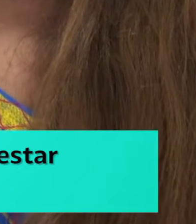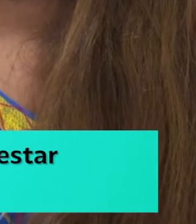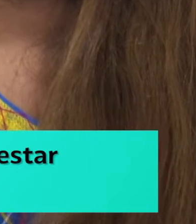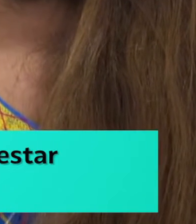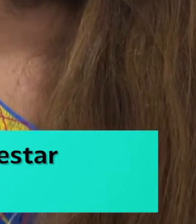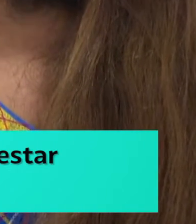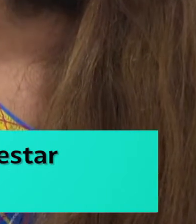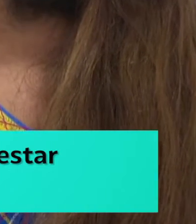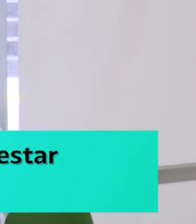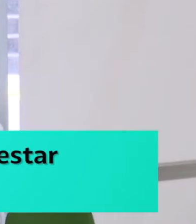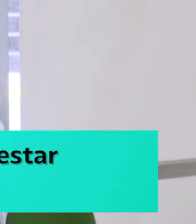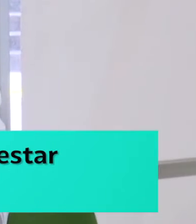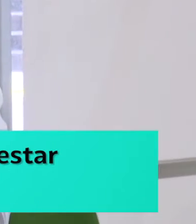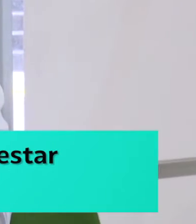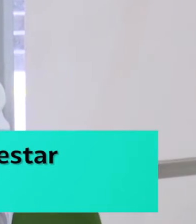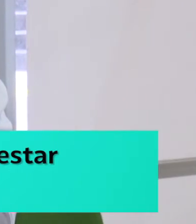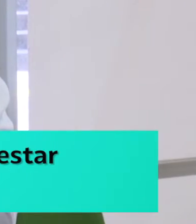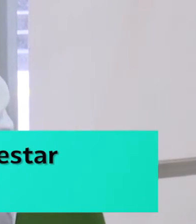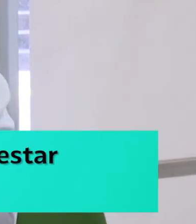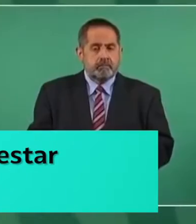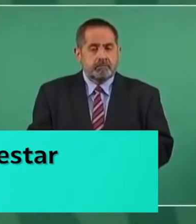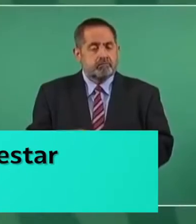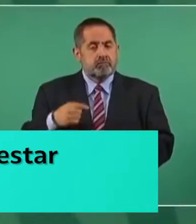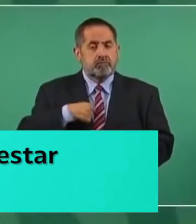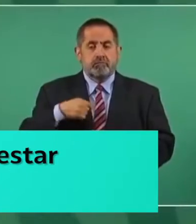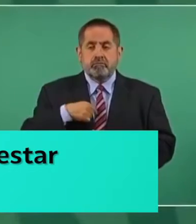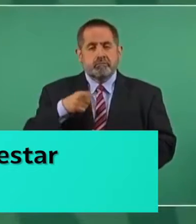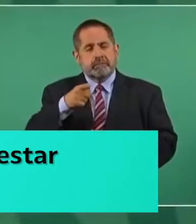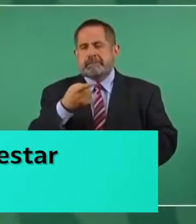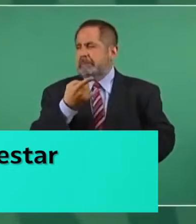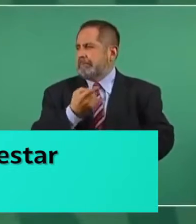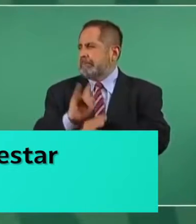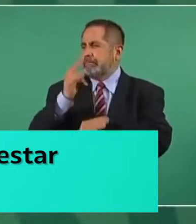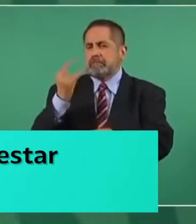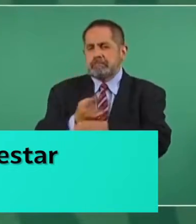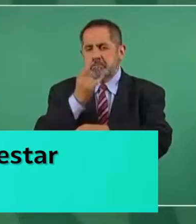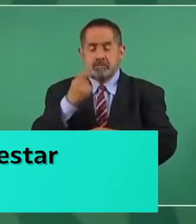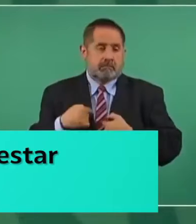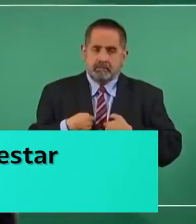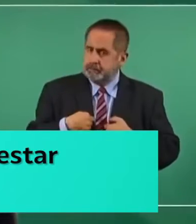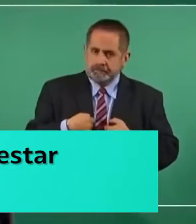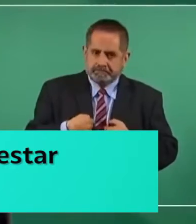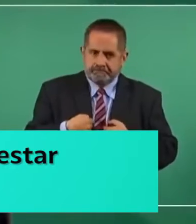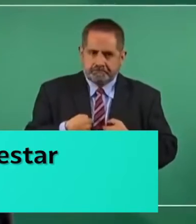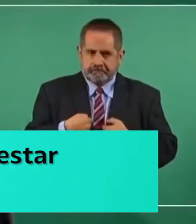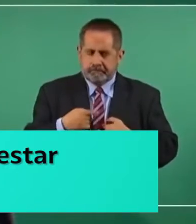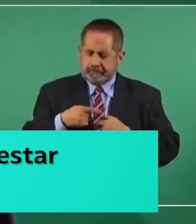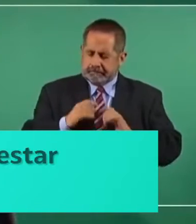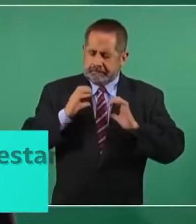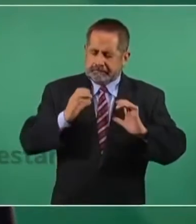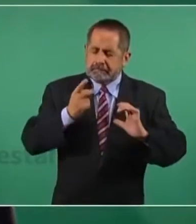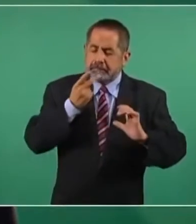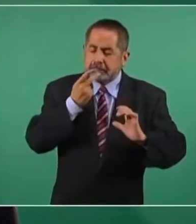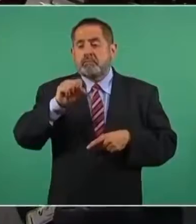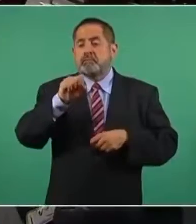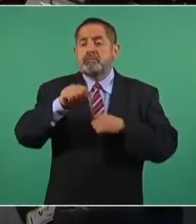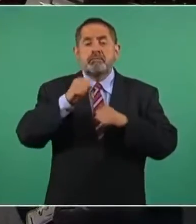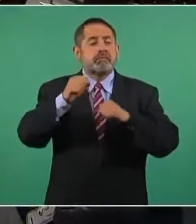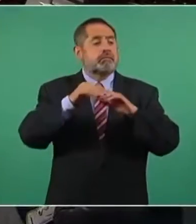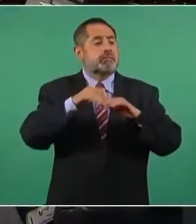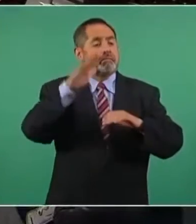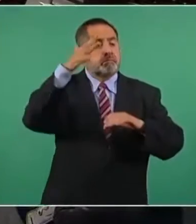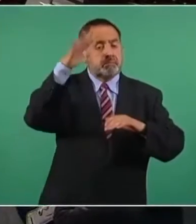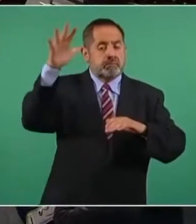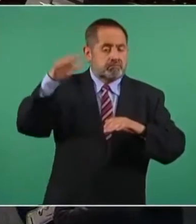analizarán el proceso de vacunación en menores de edad, aseguró el presidente Andrés Manuel López Obrador. Durante la conferencia de